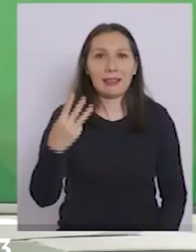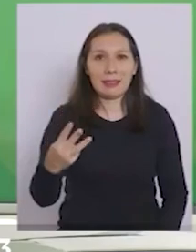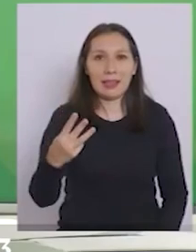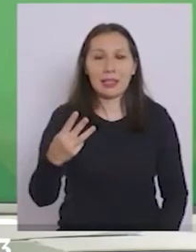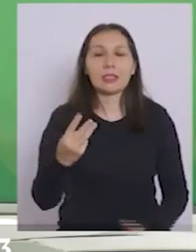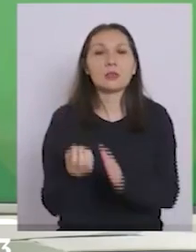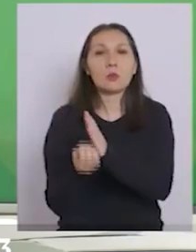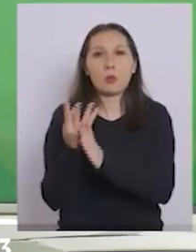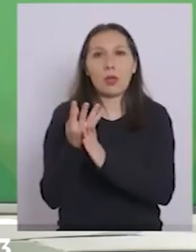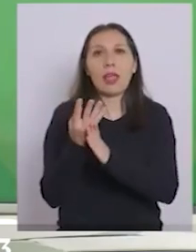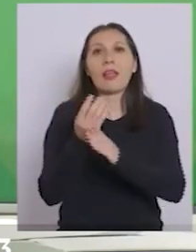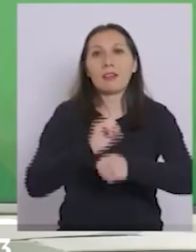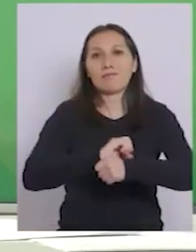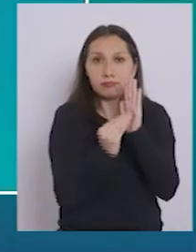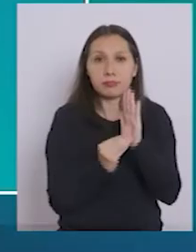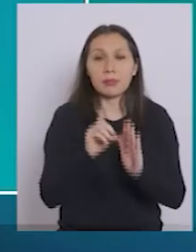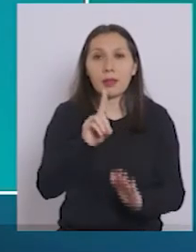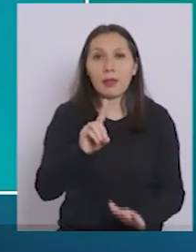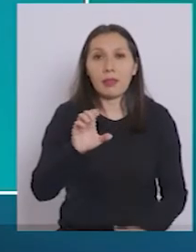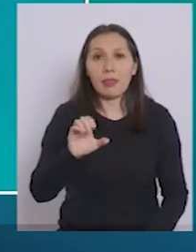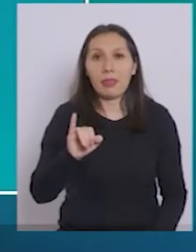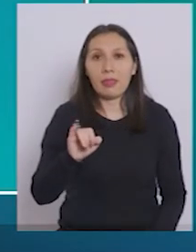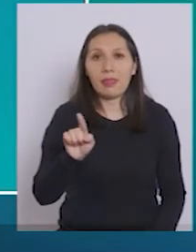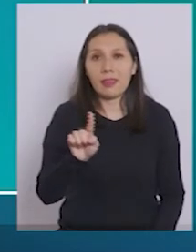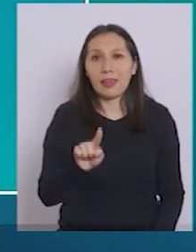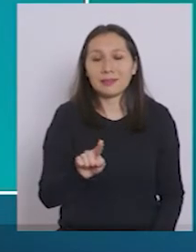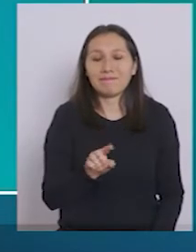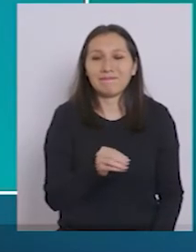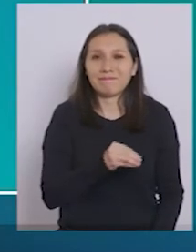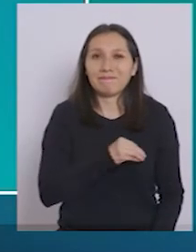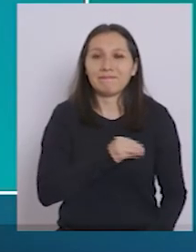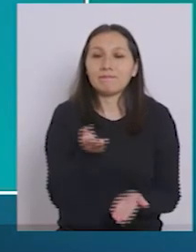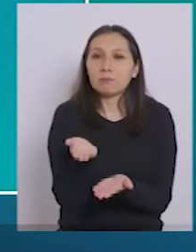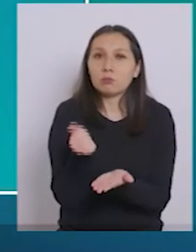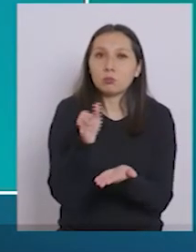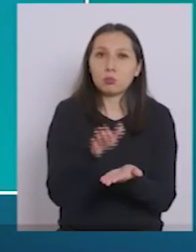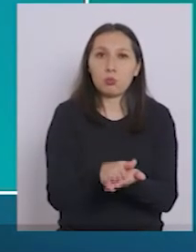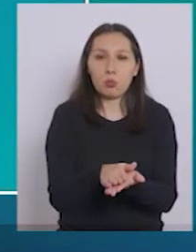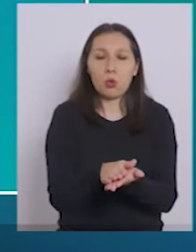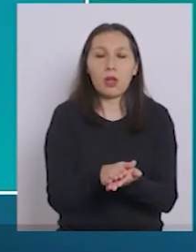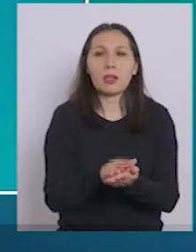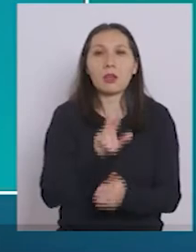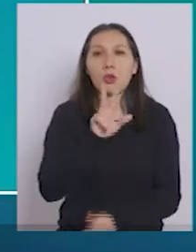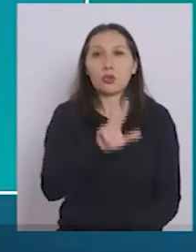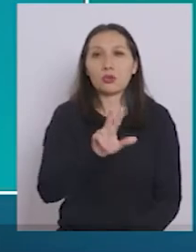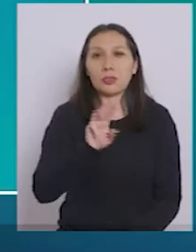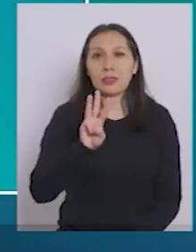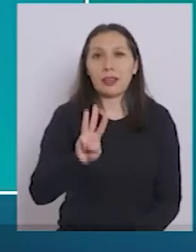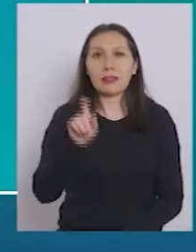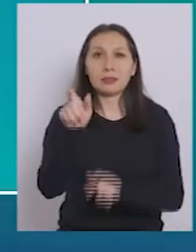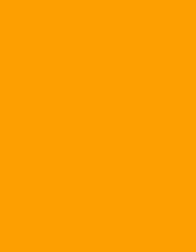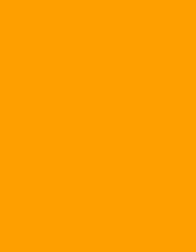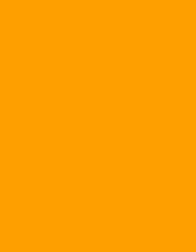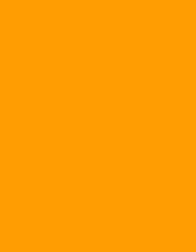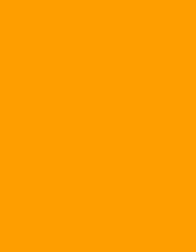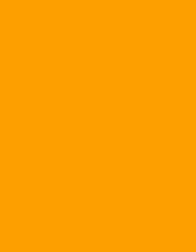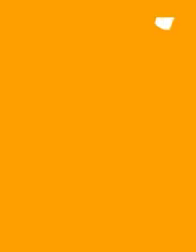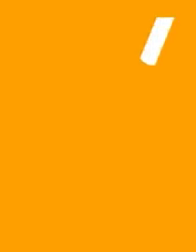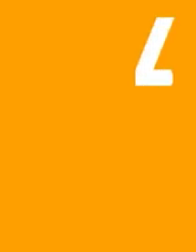nuevos casos de COVID-19. Debemos lamentar el fallecimiento de 83 compatriotas.